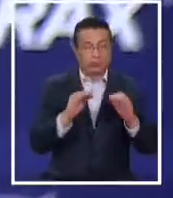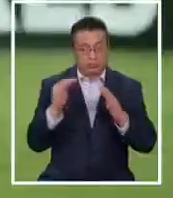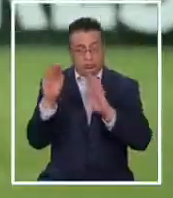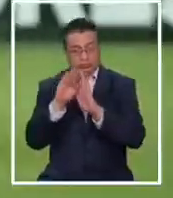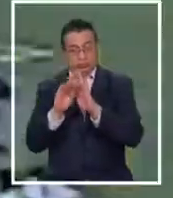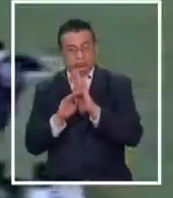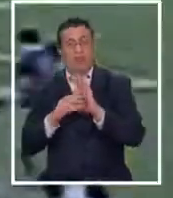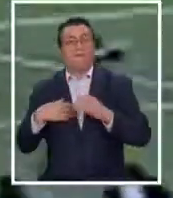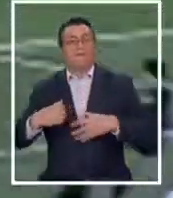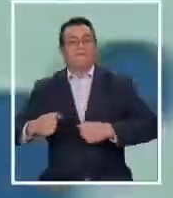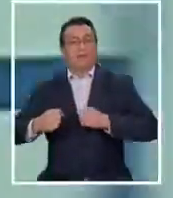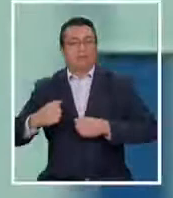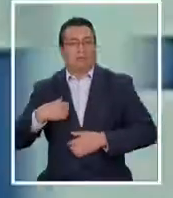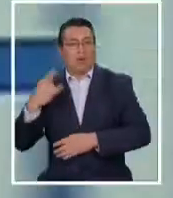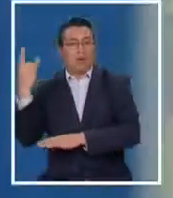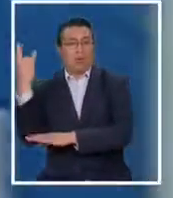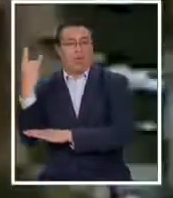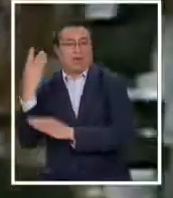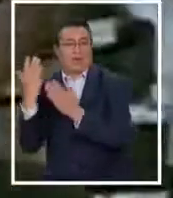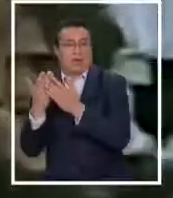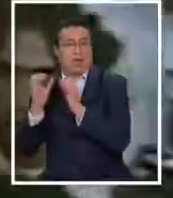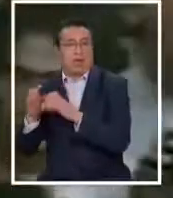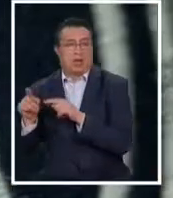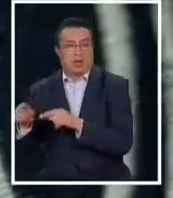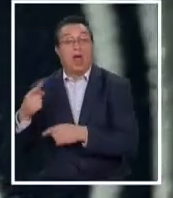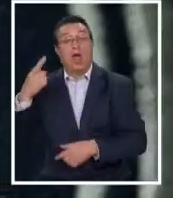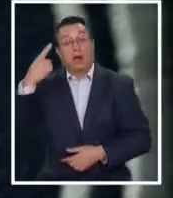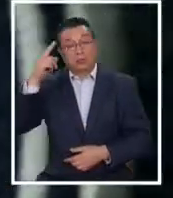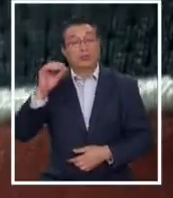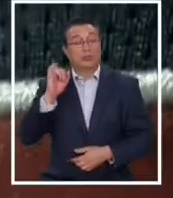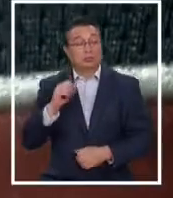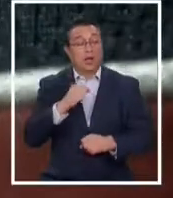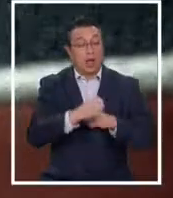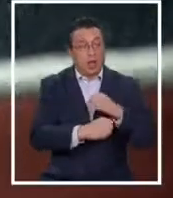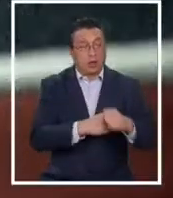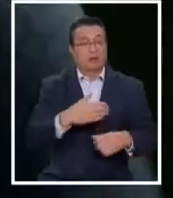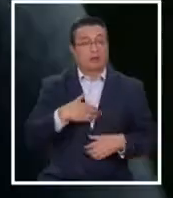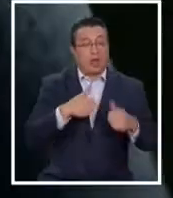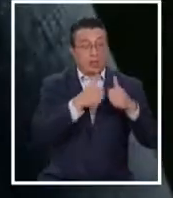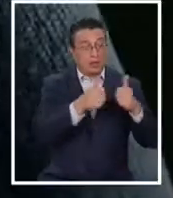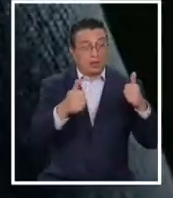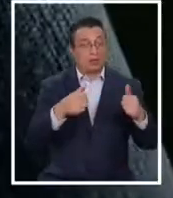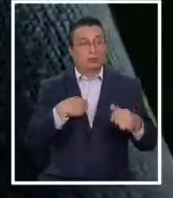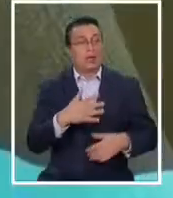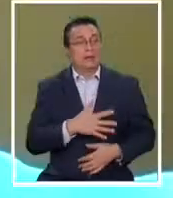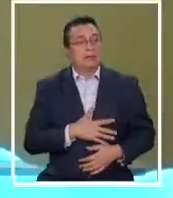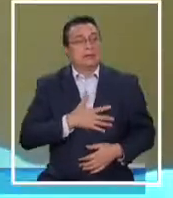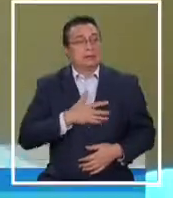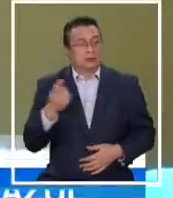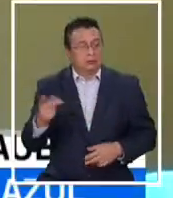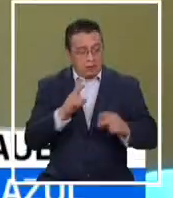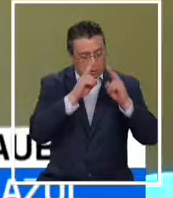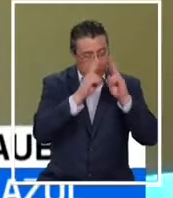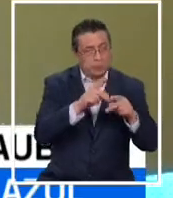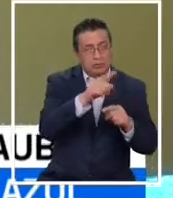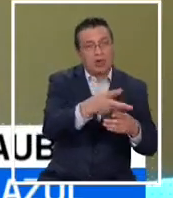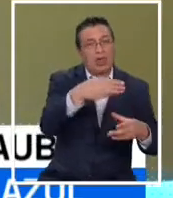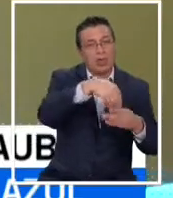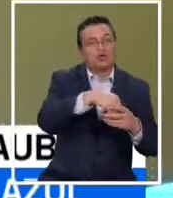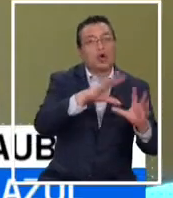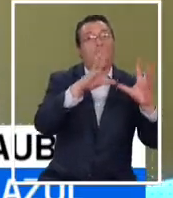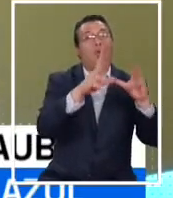Que los tenemos muy firmes. Y yo con mucha satisfacción puedo decir que los años que he estado como director, he sentido que esos valores se respetan en el club.